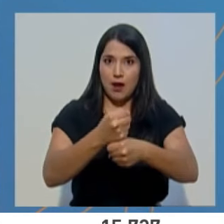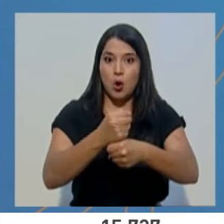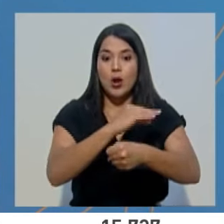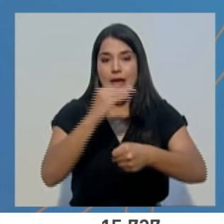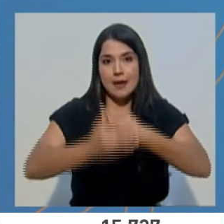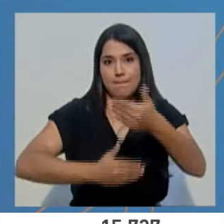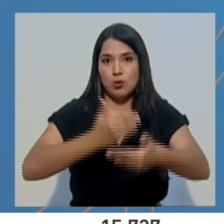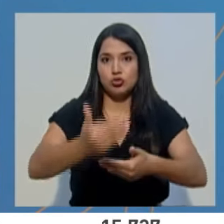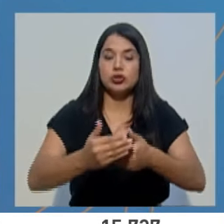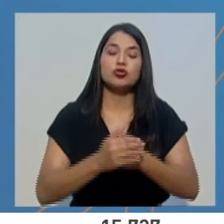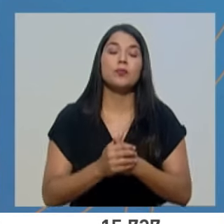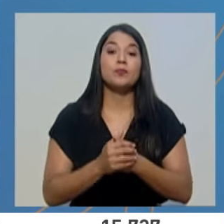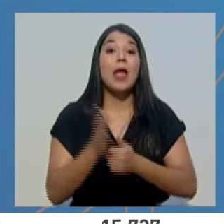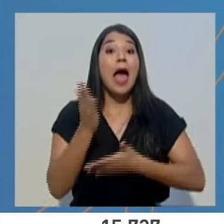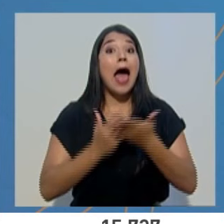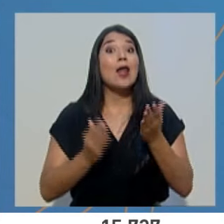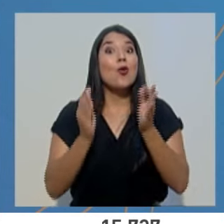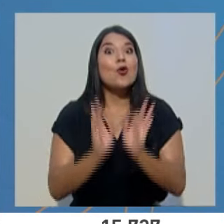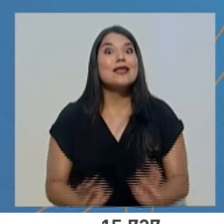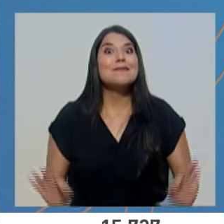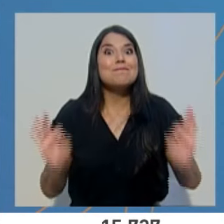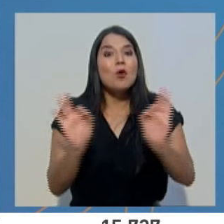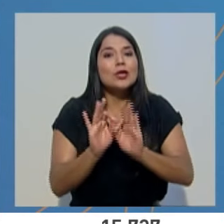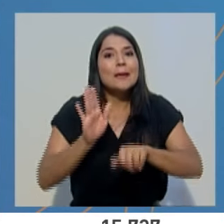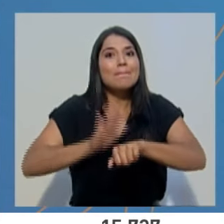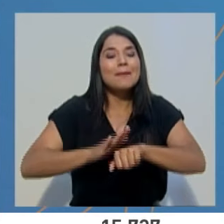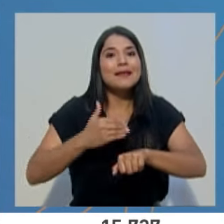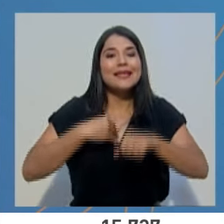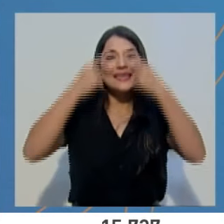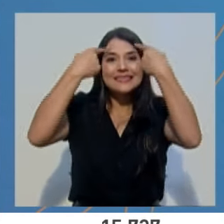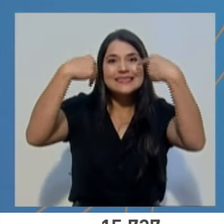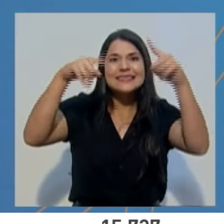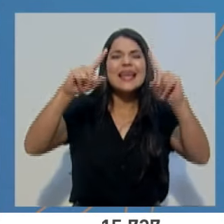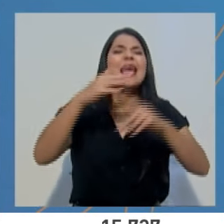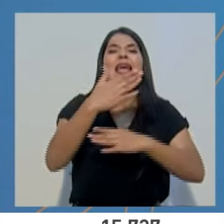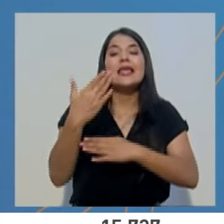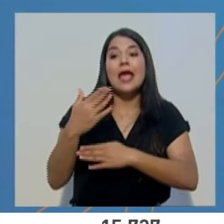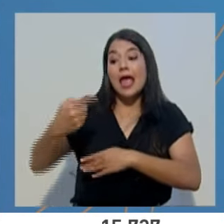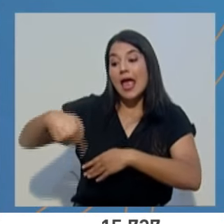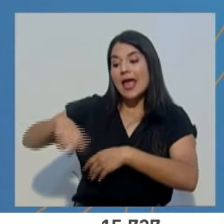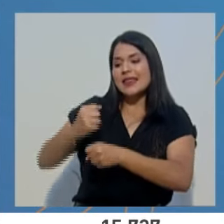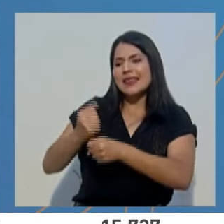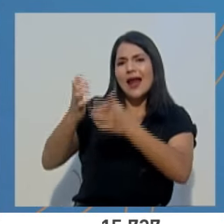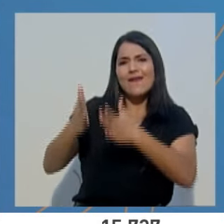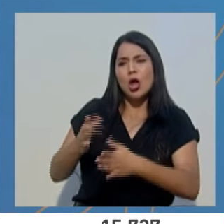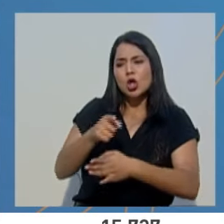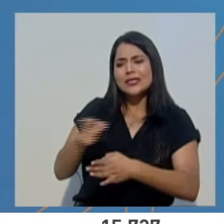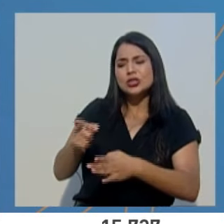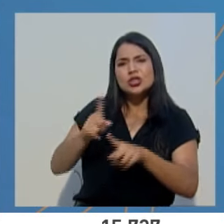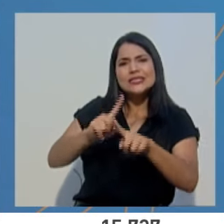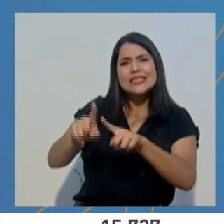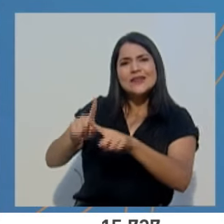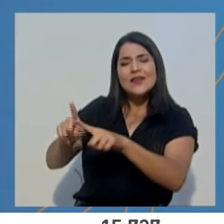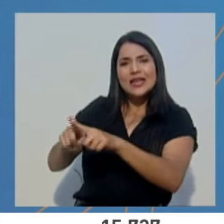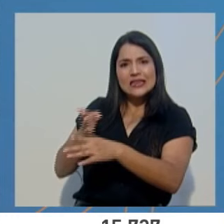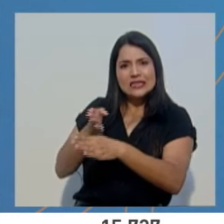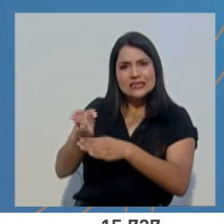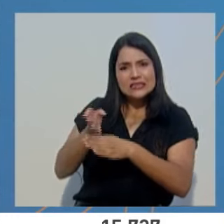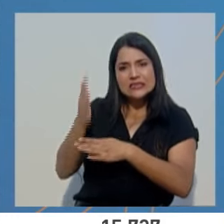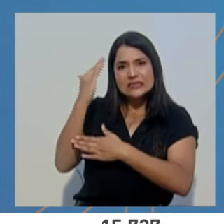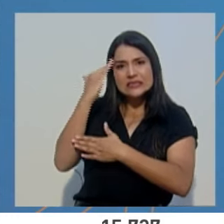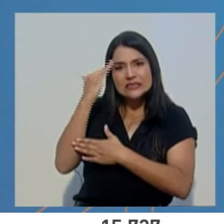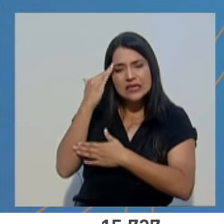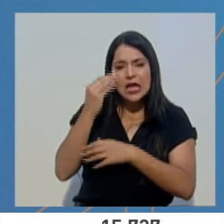factor de éxito fundamental es el recurso humano multidisciplinario con el que contamos. Personal para